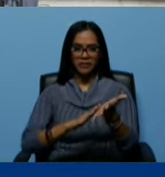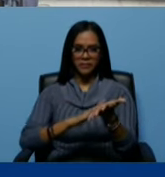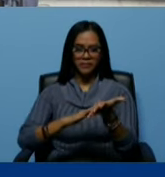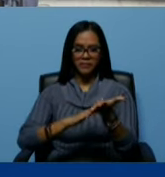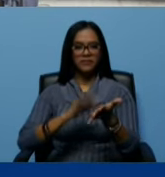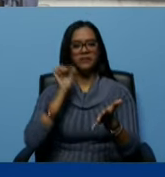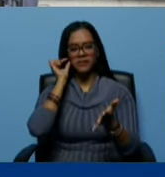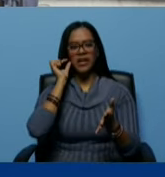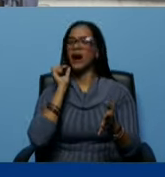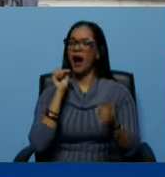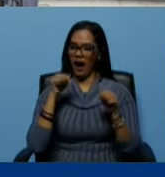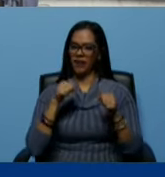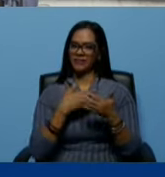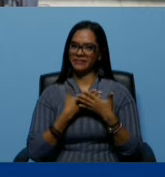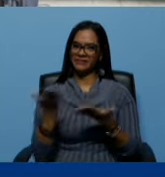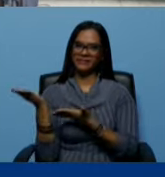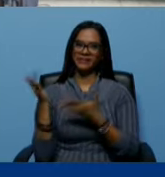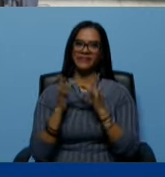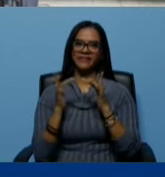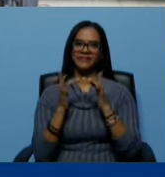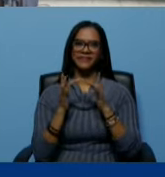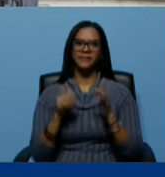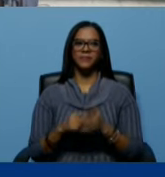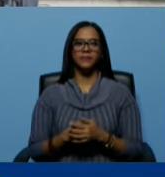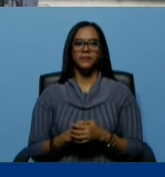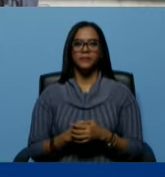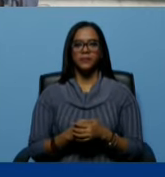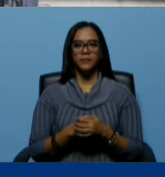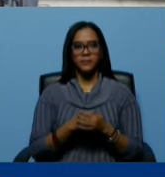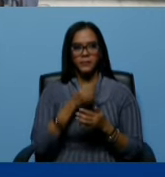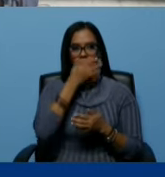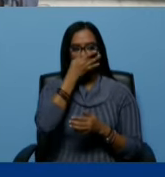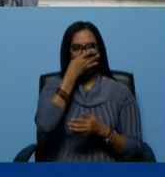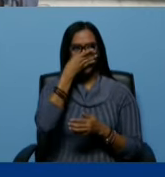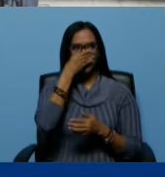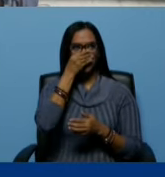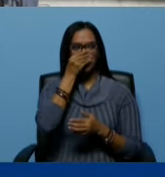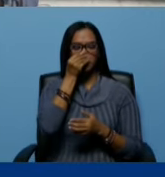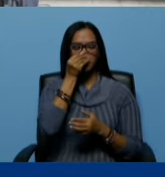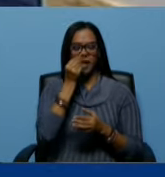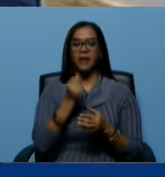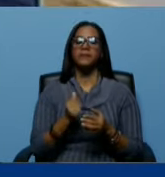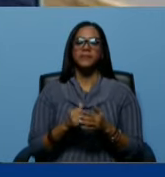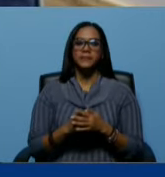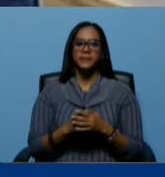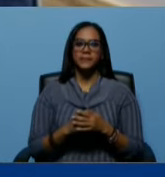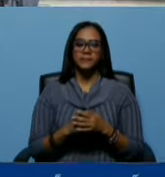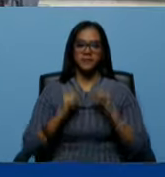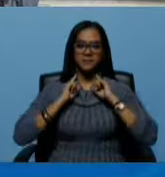de esa mujer presidente adelante un aplauso desde el cementerio a petare al llanito